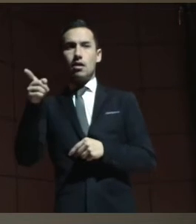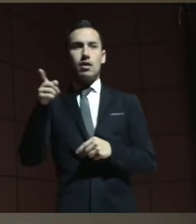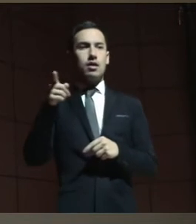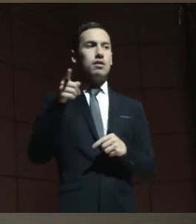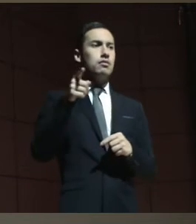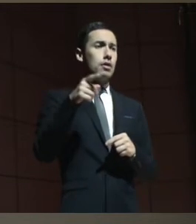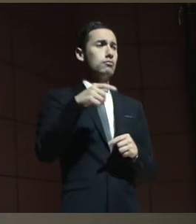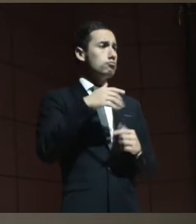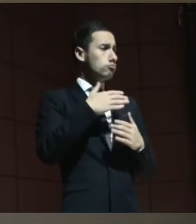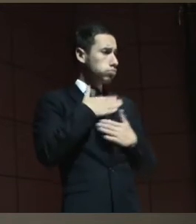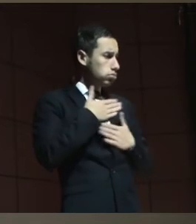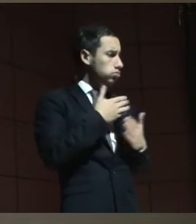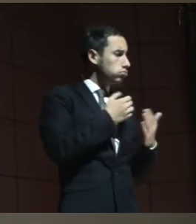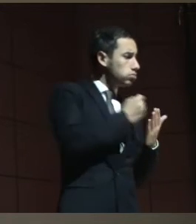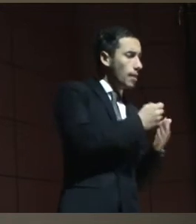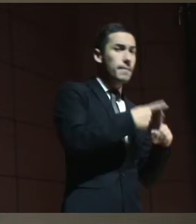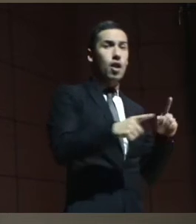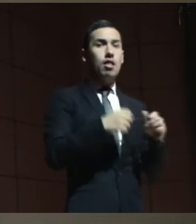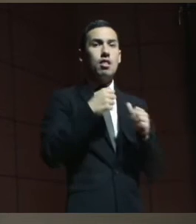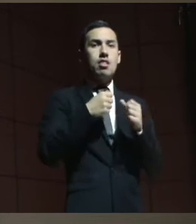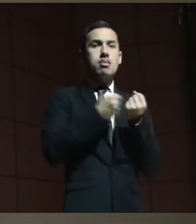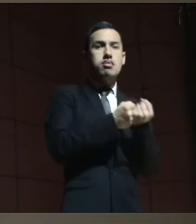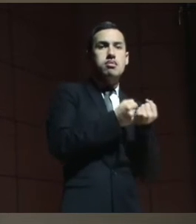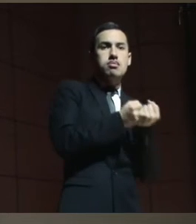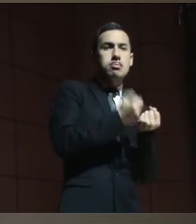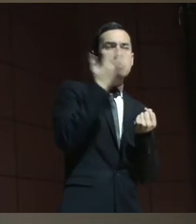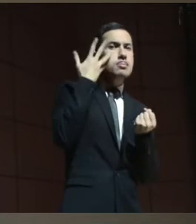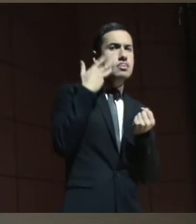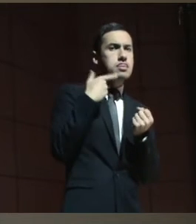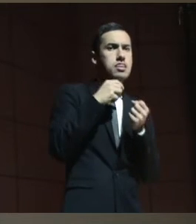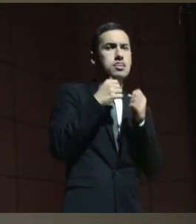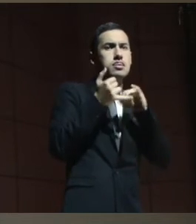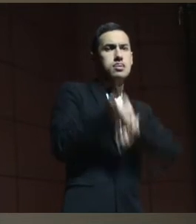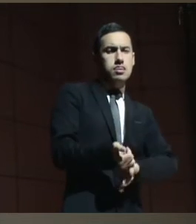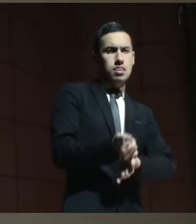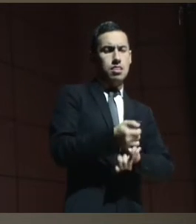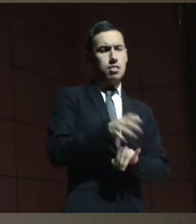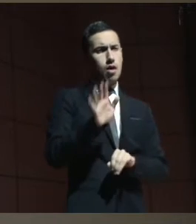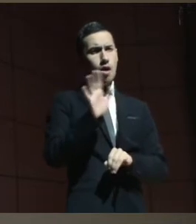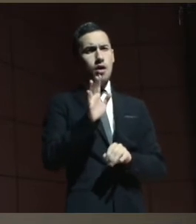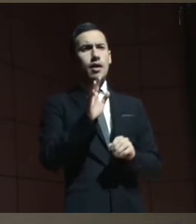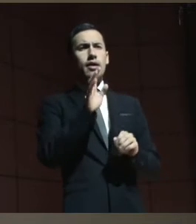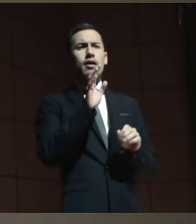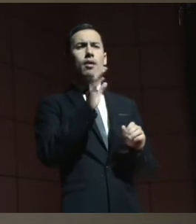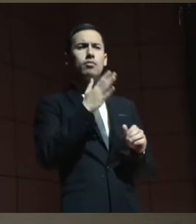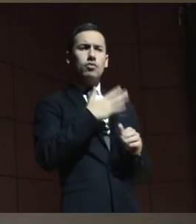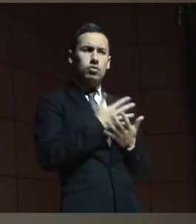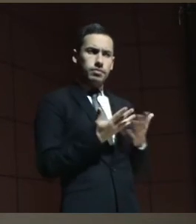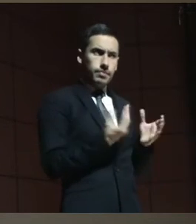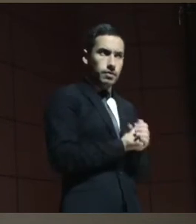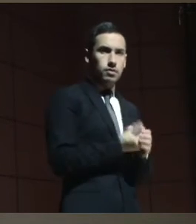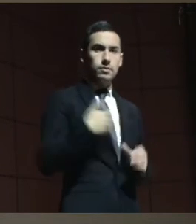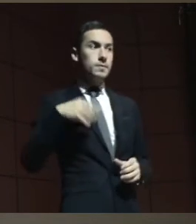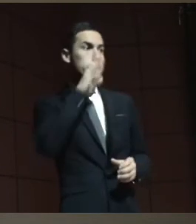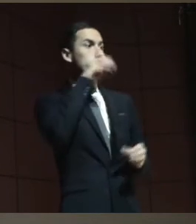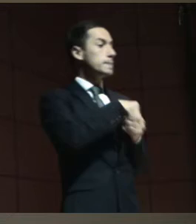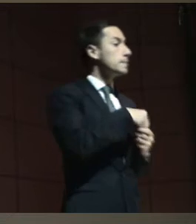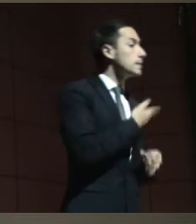permanentemente. Y que si va a ginecólogo y ella quiere hablar de su intimidad, no tenga que estar presente